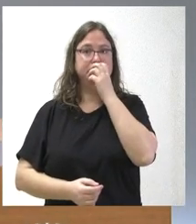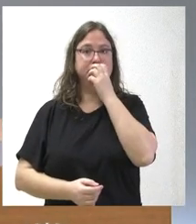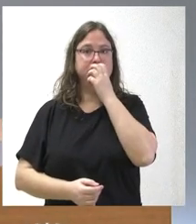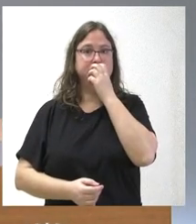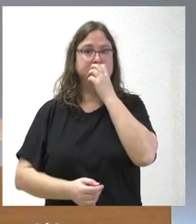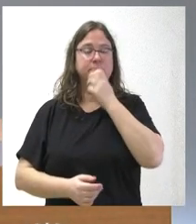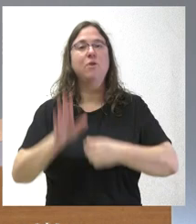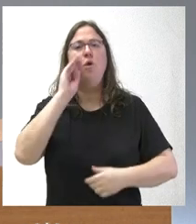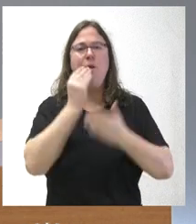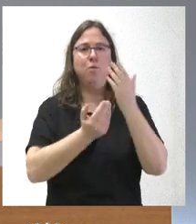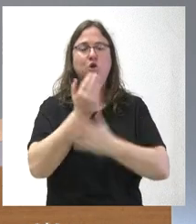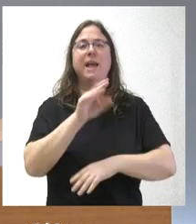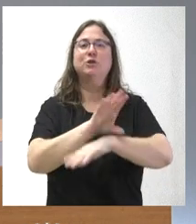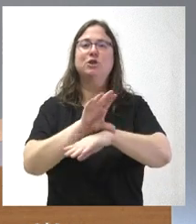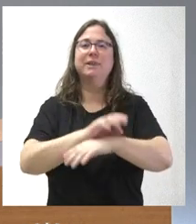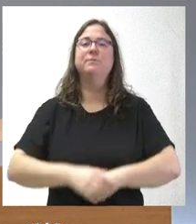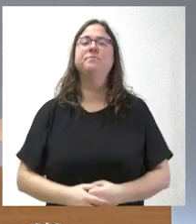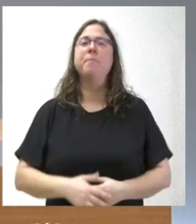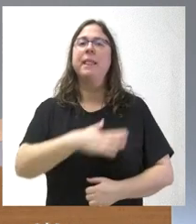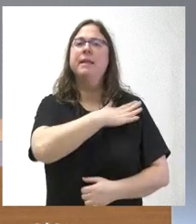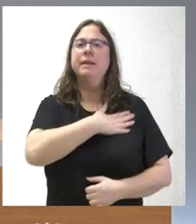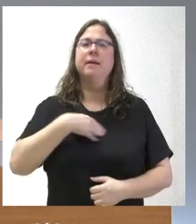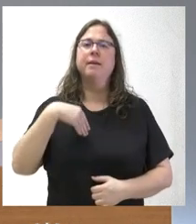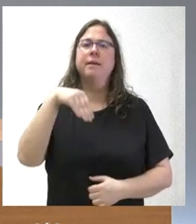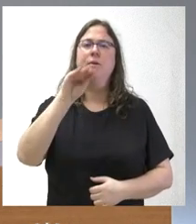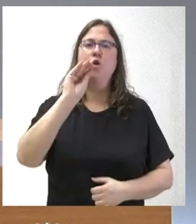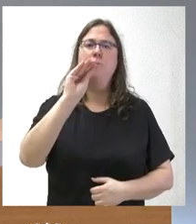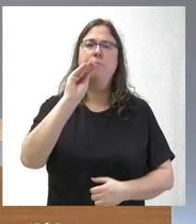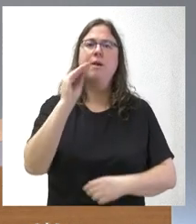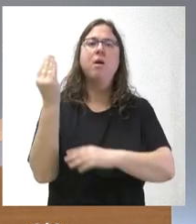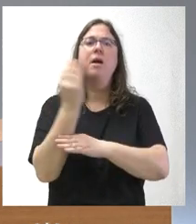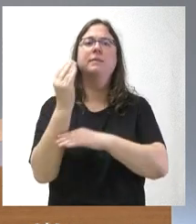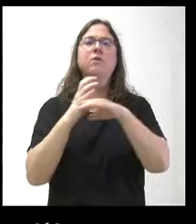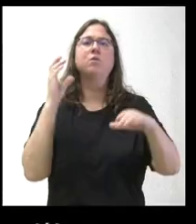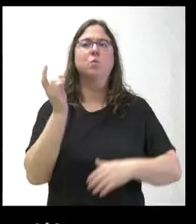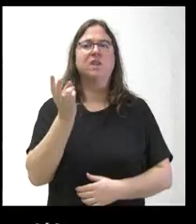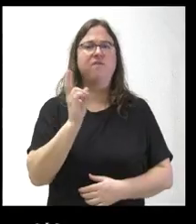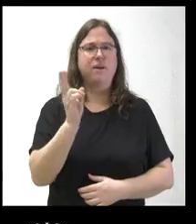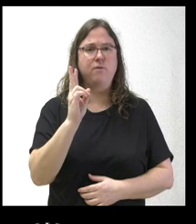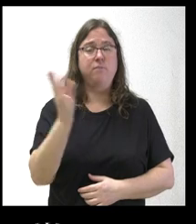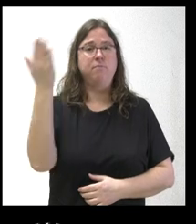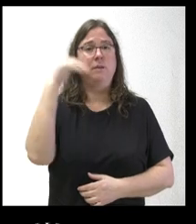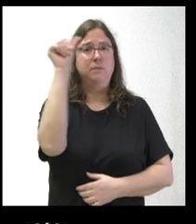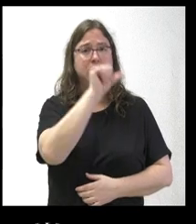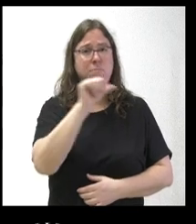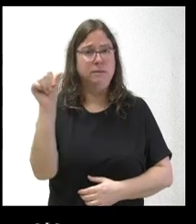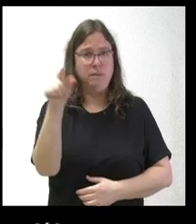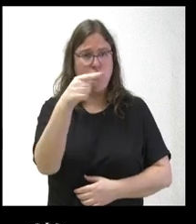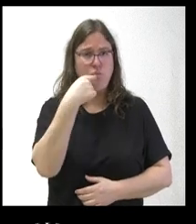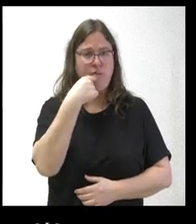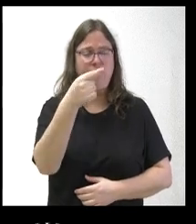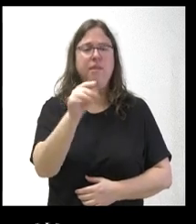Hola, buenos días, consejero. SEÑOR Buenos días. SEÑOR Quería preguntarle por la estación de autobusos de Valladolid. La semana pasada usted dijo que